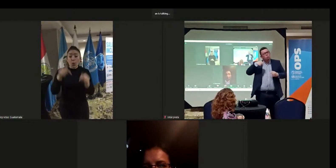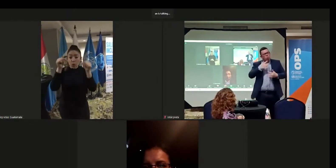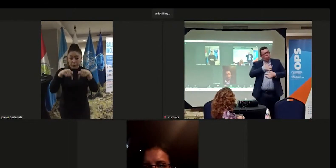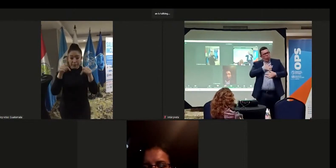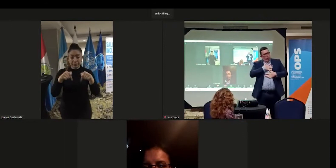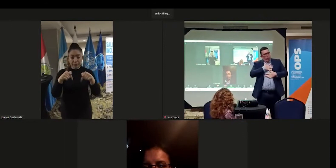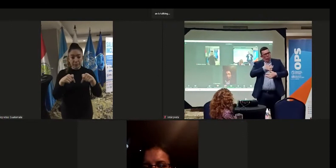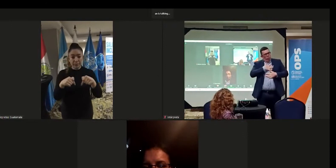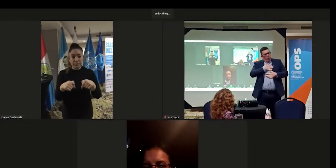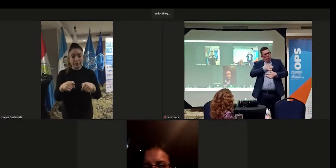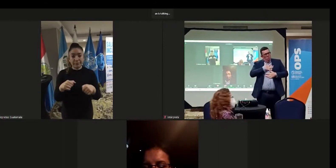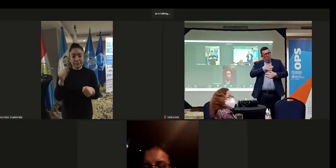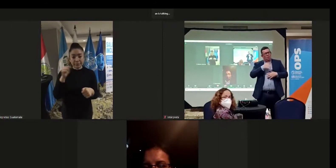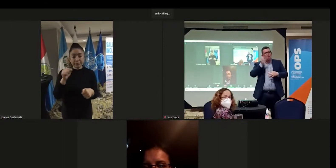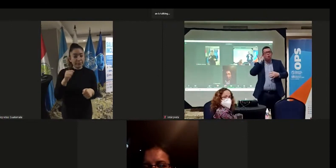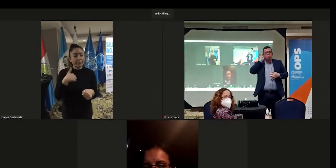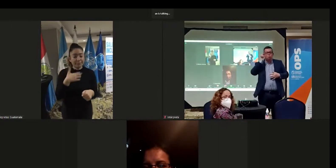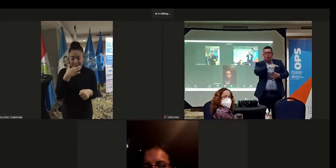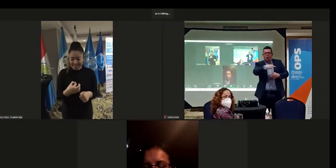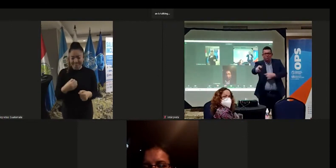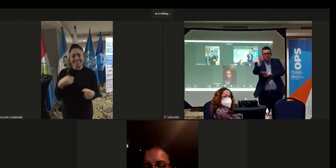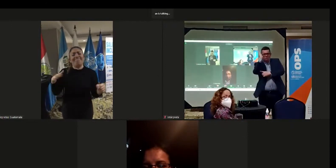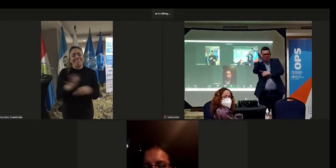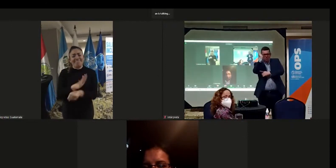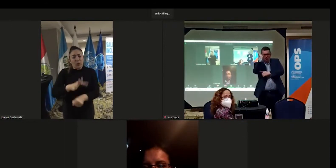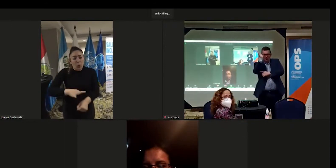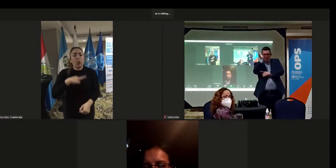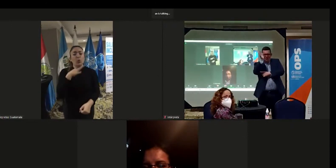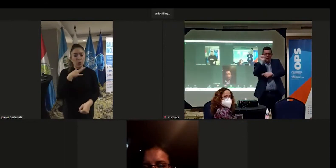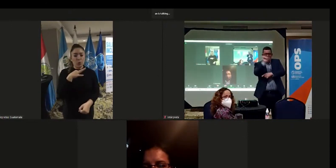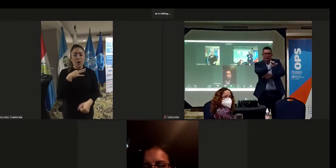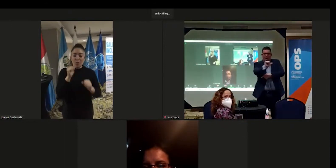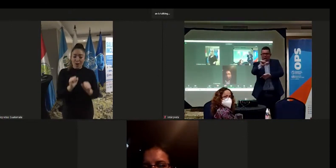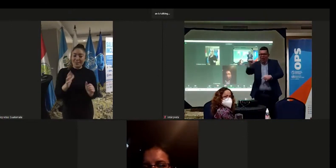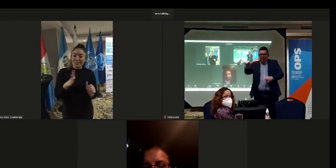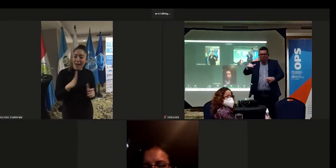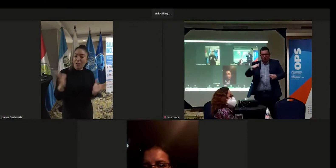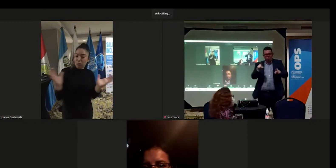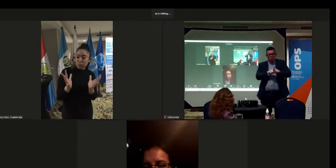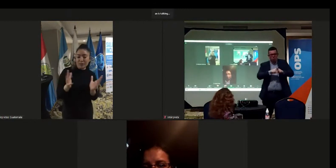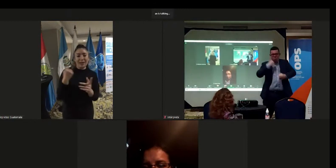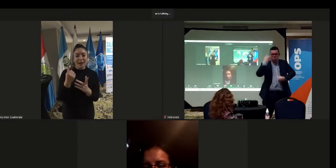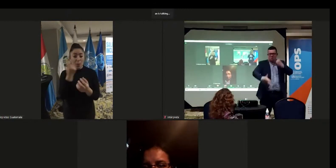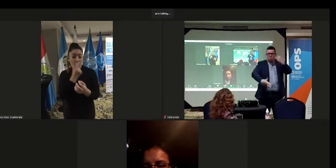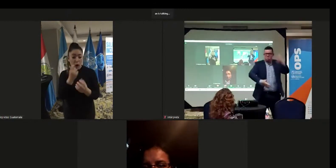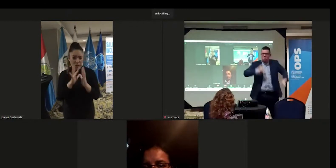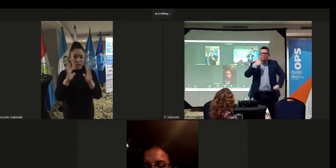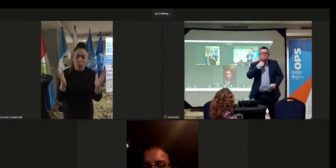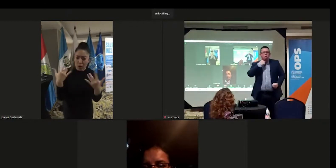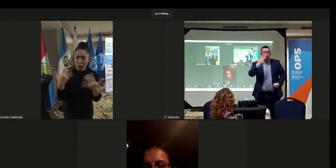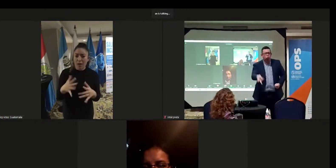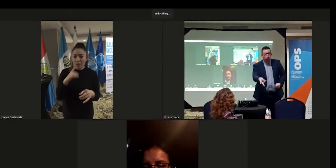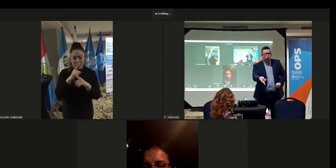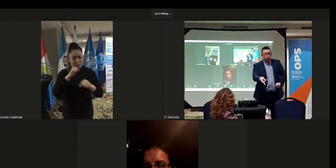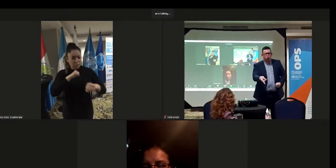Hoy, de verdad, me lleno de orgullo de estar al lado de grandes mujeres, de mujeres maravillosas,